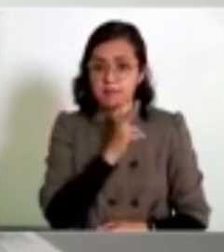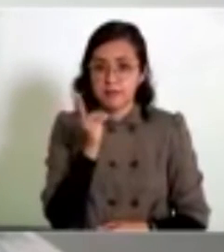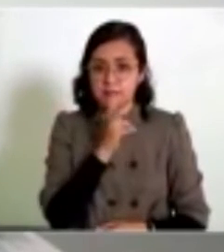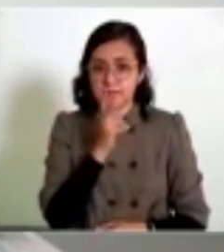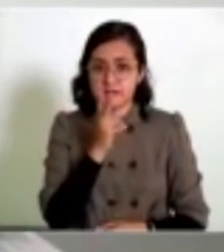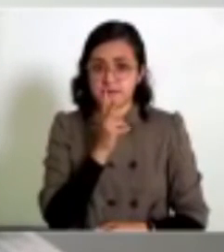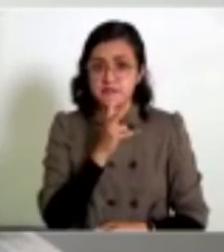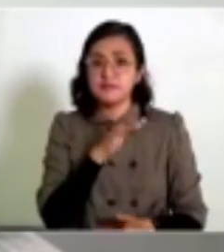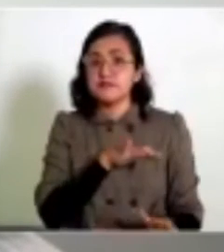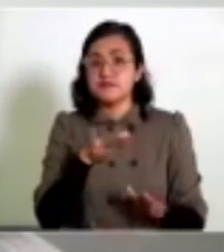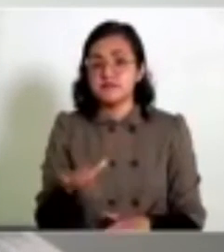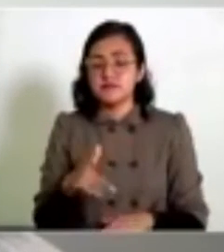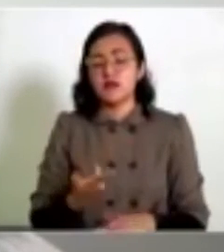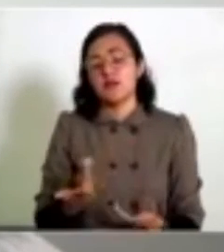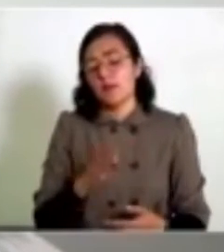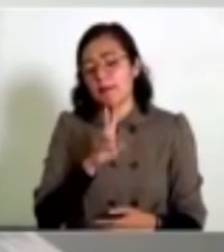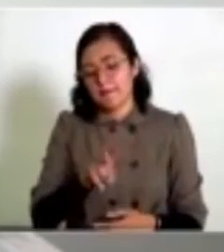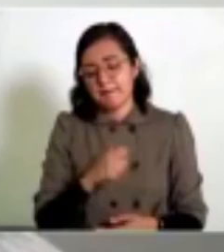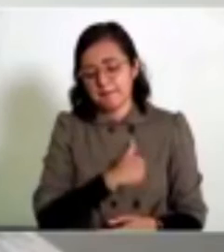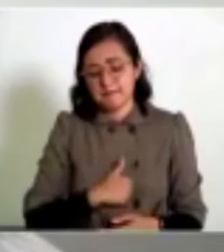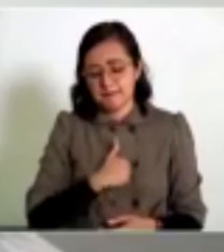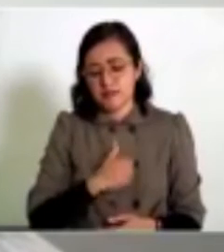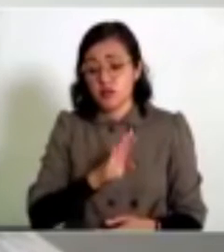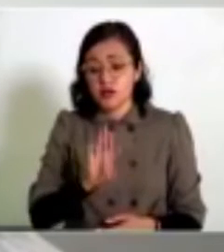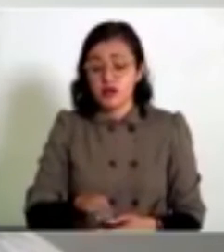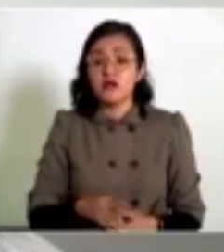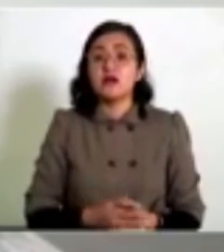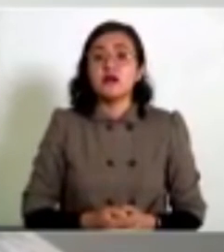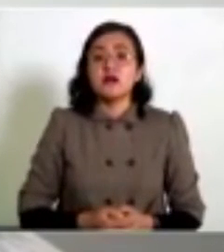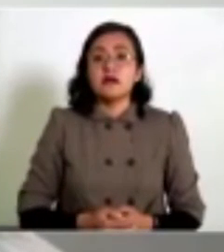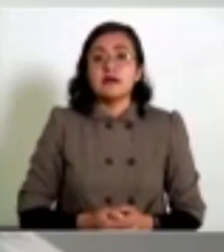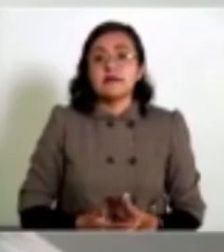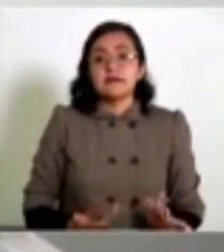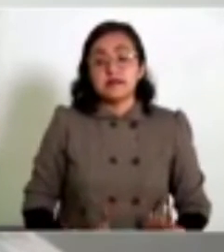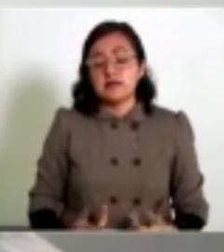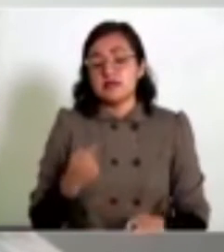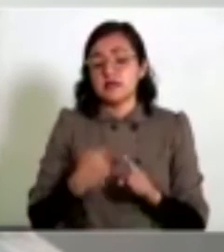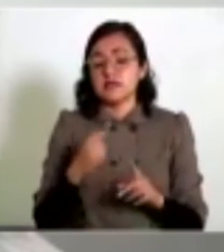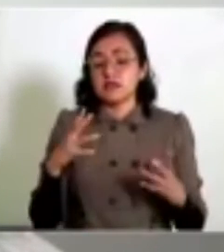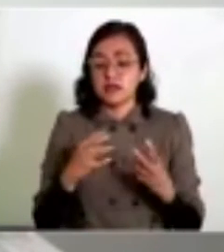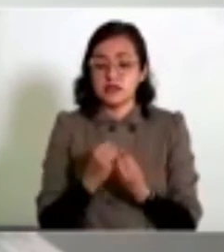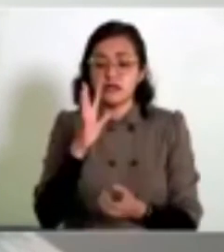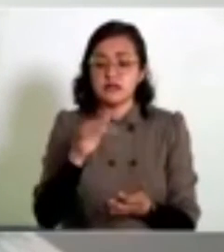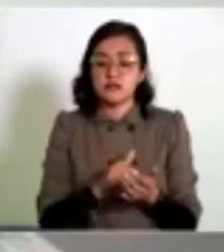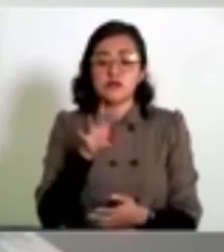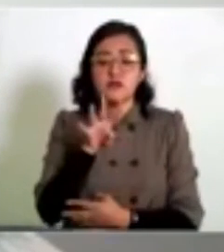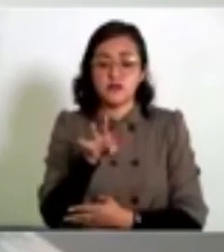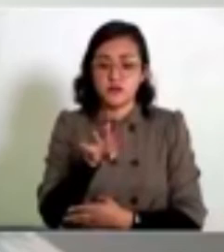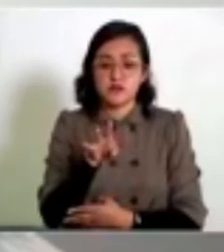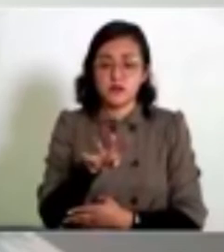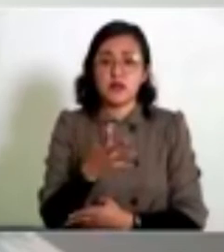asistida. En lo que respecta, lamentablemente, a las defunciones, tenemos un acumulado de 5.019,